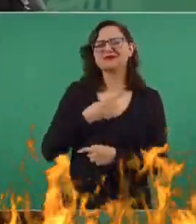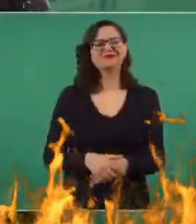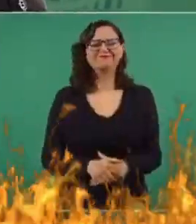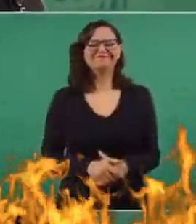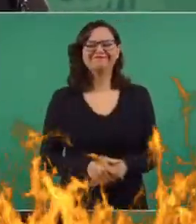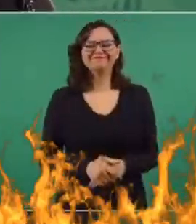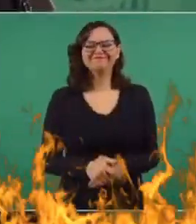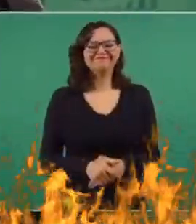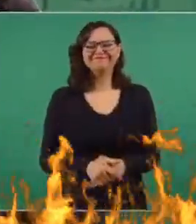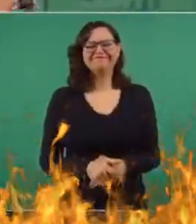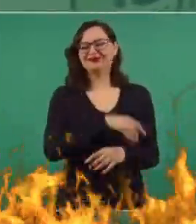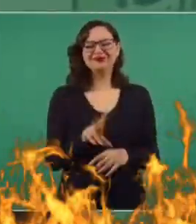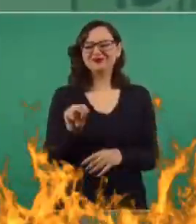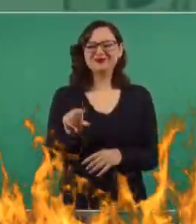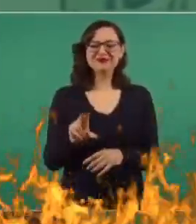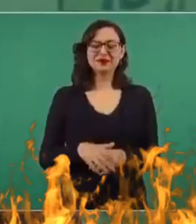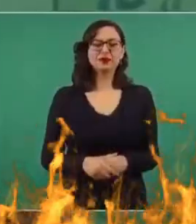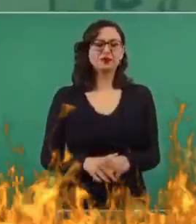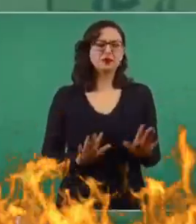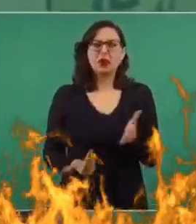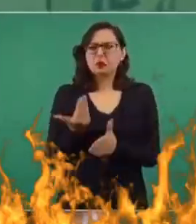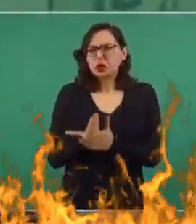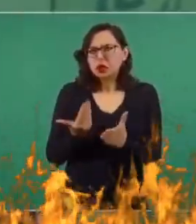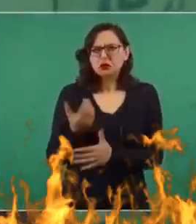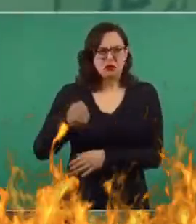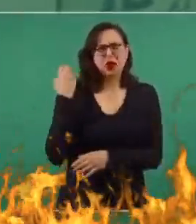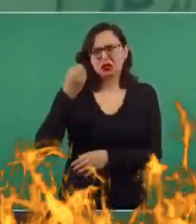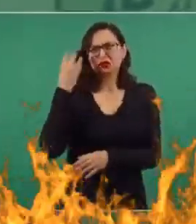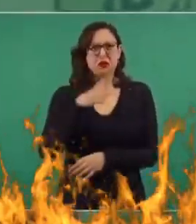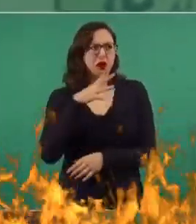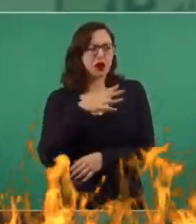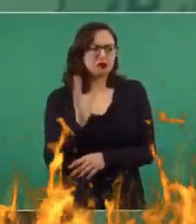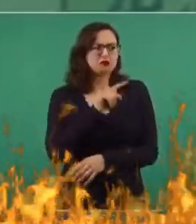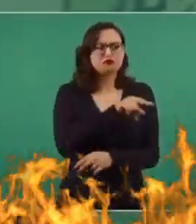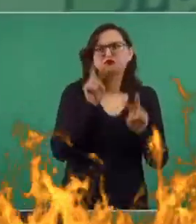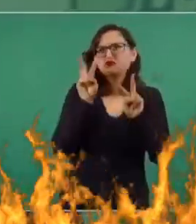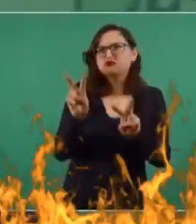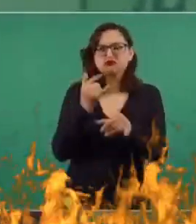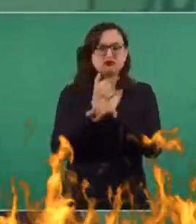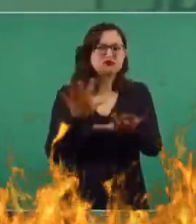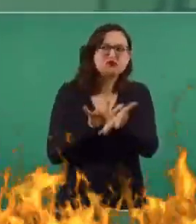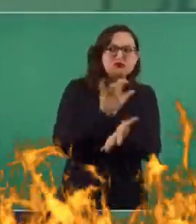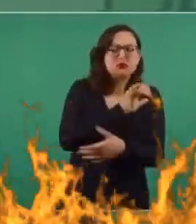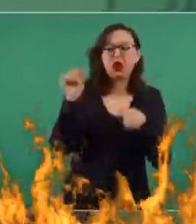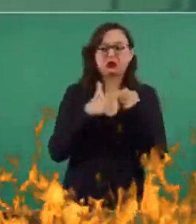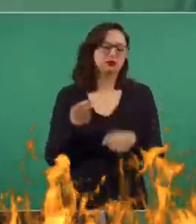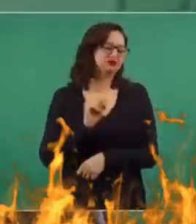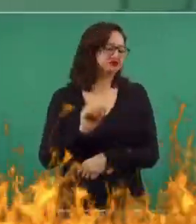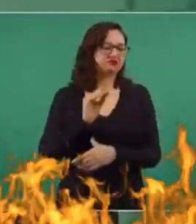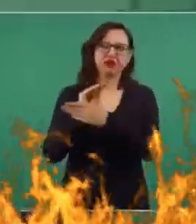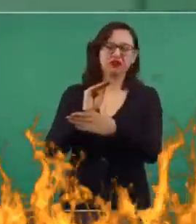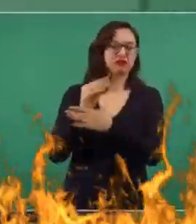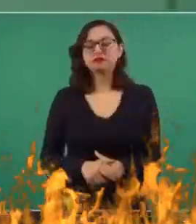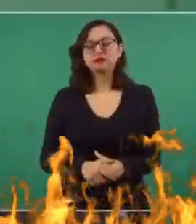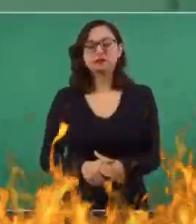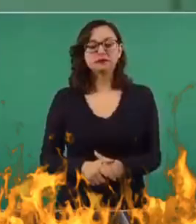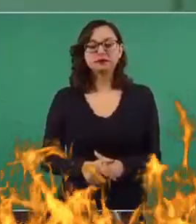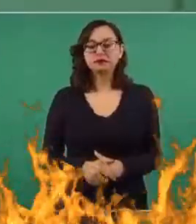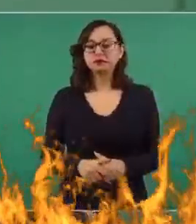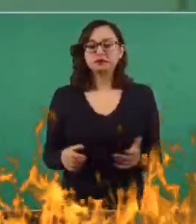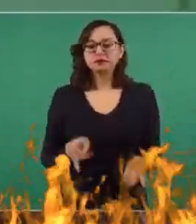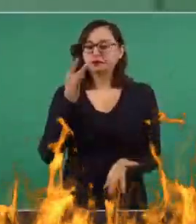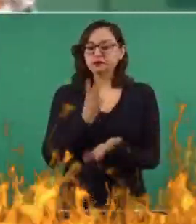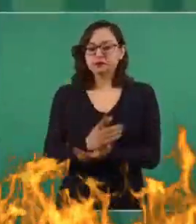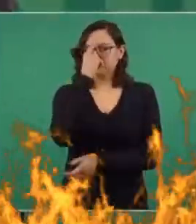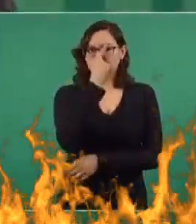no, está muy difícil. Vean la mañanera y puede ser que ahí se informen de algo, pero no, no ven la mañanera. A López